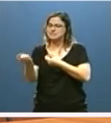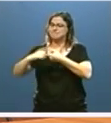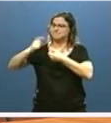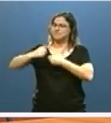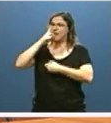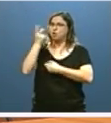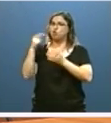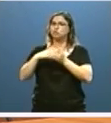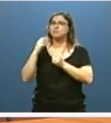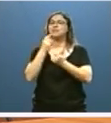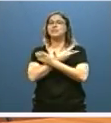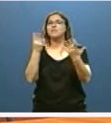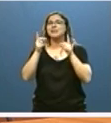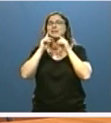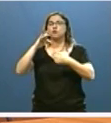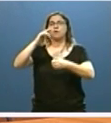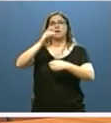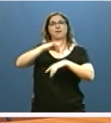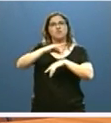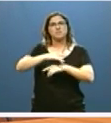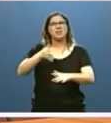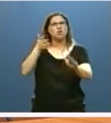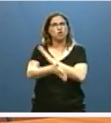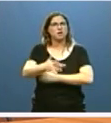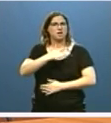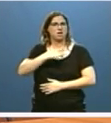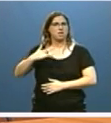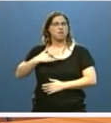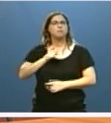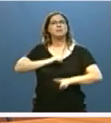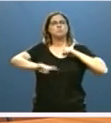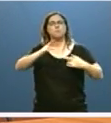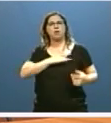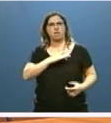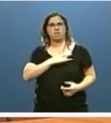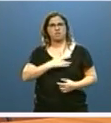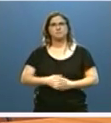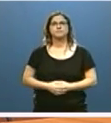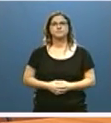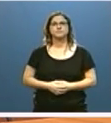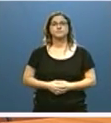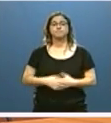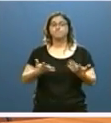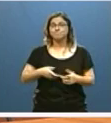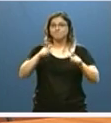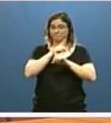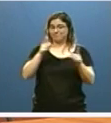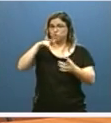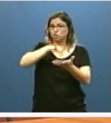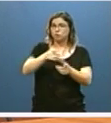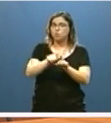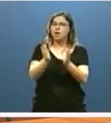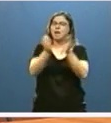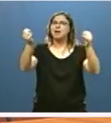en 2017 las enfermedades pulmonares crónicas y la insuficiencia cardíaca. En dicho ejercicio, aprobaremos una